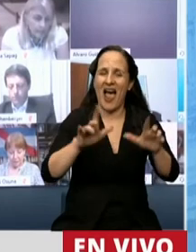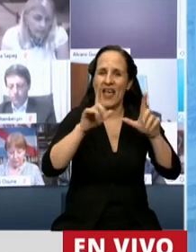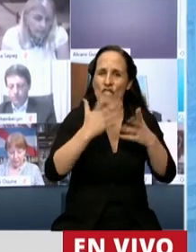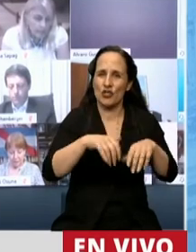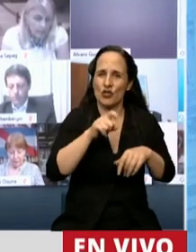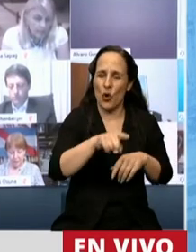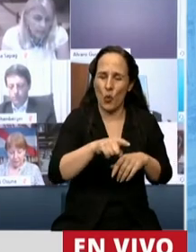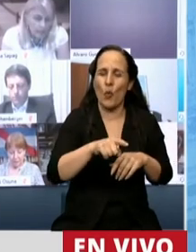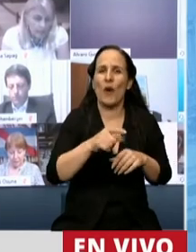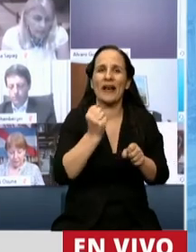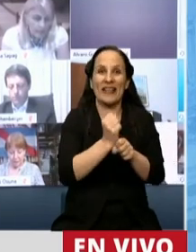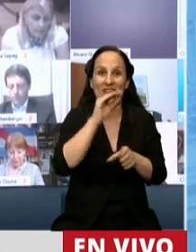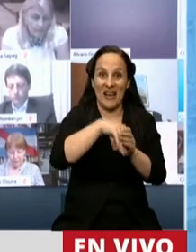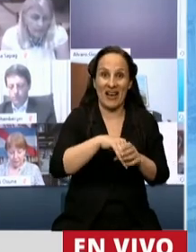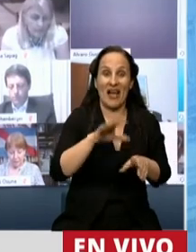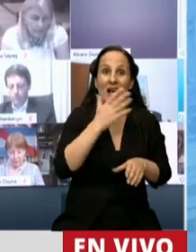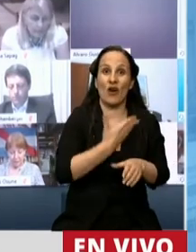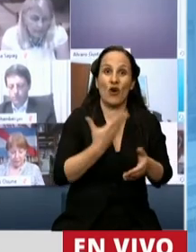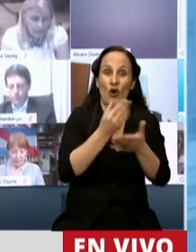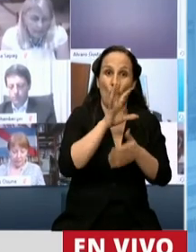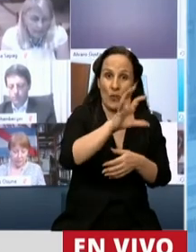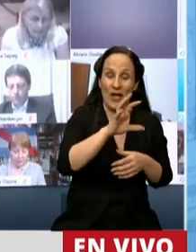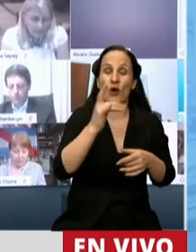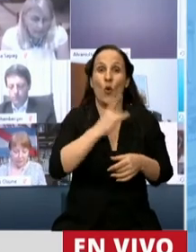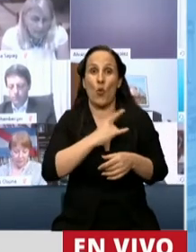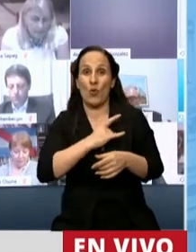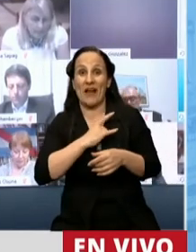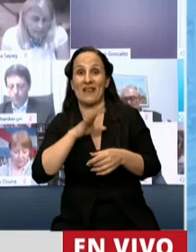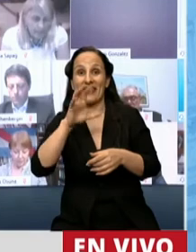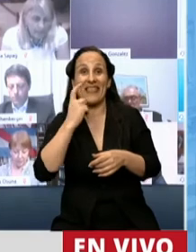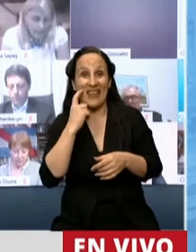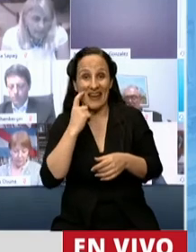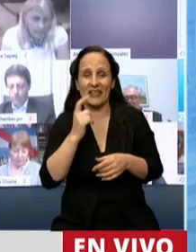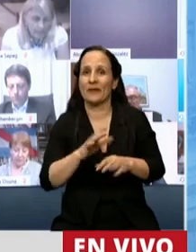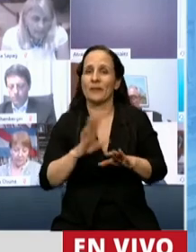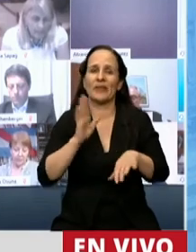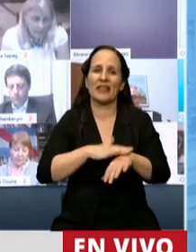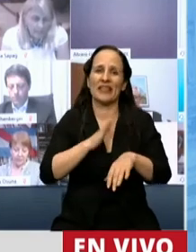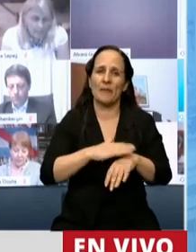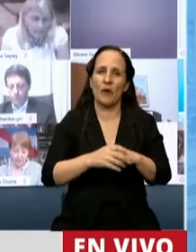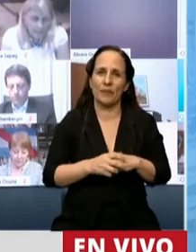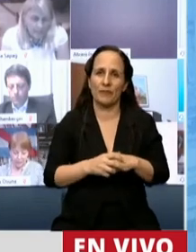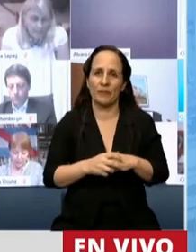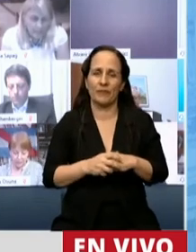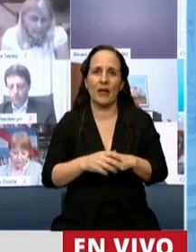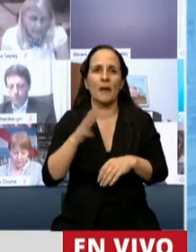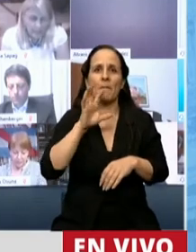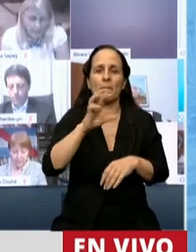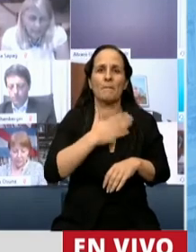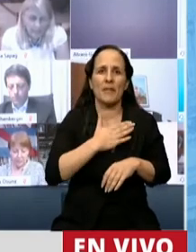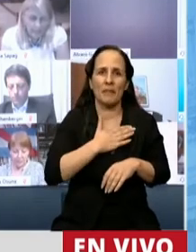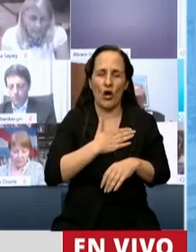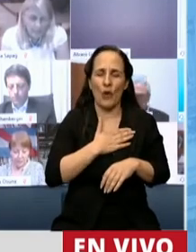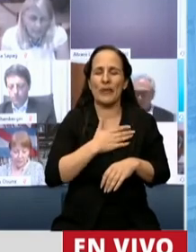trabaja desde el gobierno de la provincia, con la Universidad Nacional de Entre Ríos, con dos empresas que hay en mi provincia,